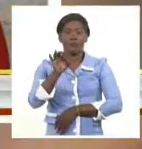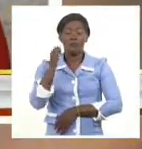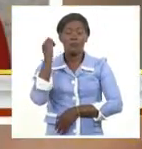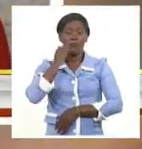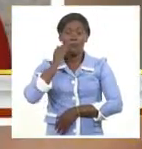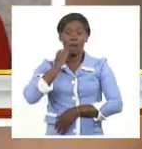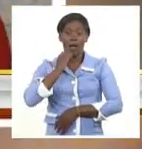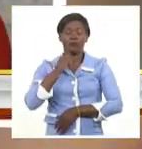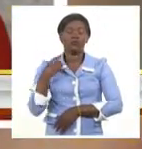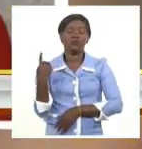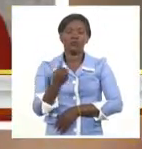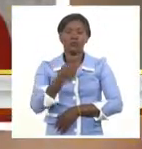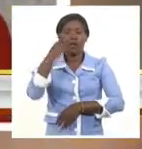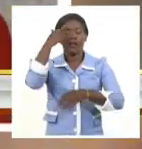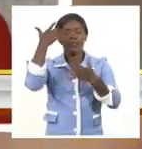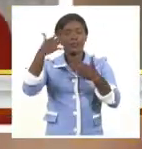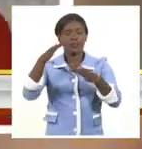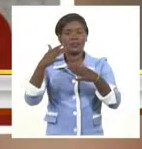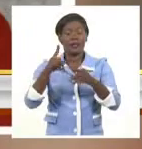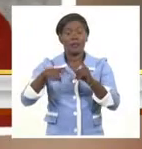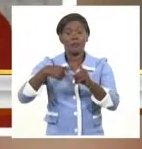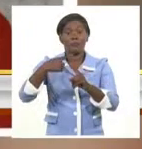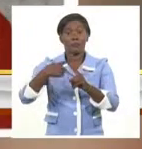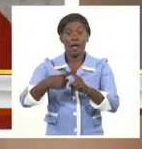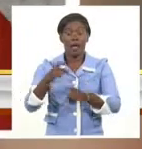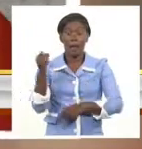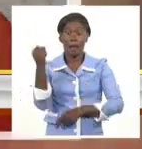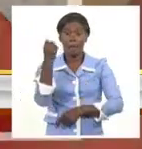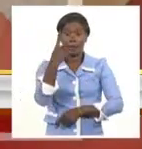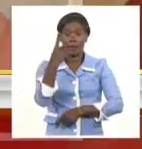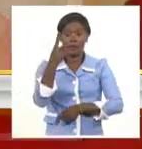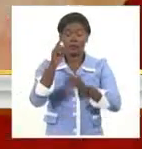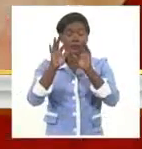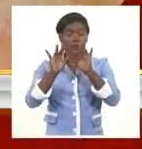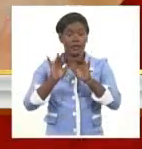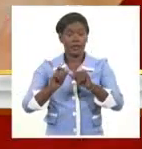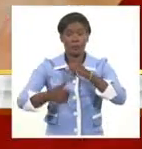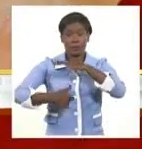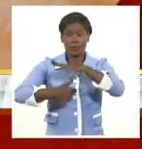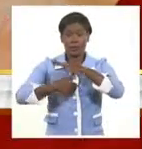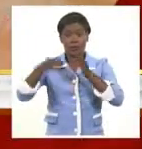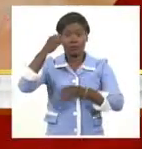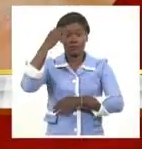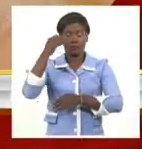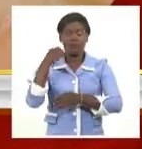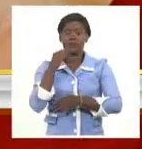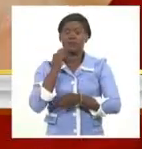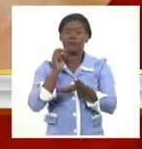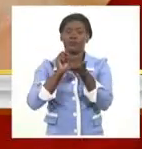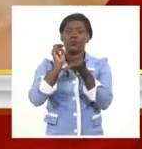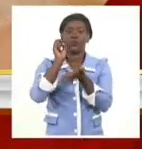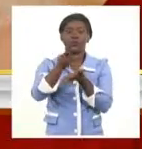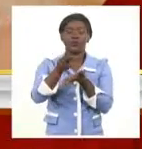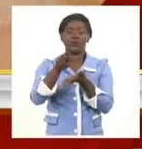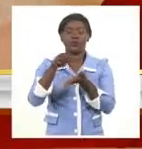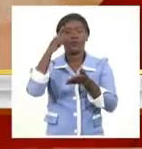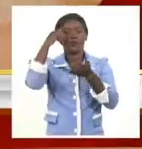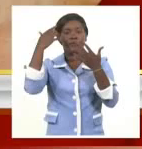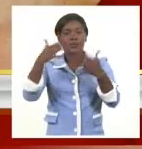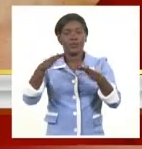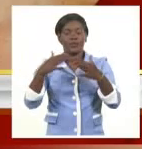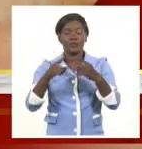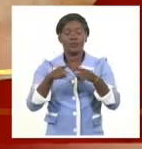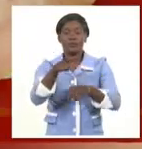recibió la felicitación del primer secretario del Comité Central del Partido y Presidente de la República, Miguel Díaz Canel Bermúdez, quien calificó este